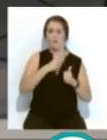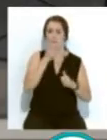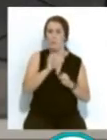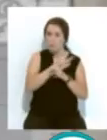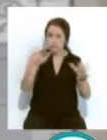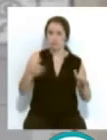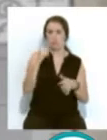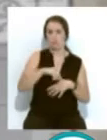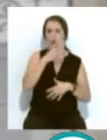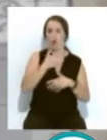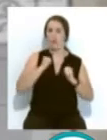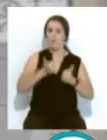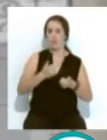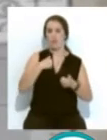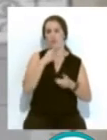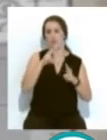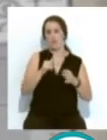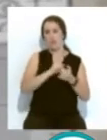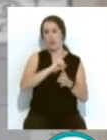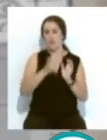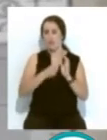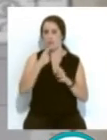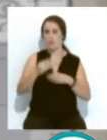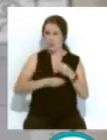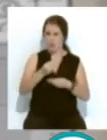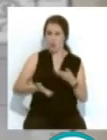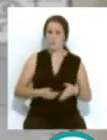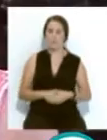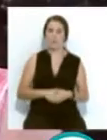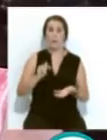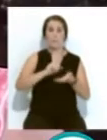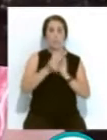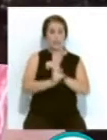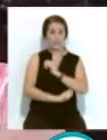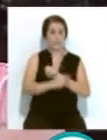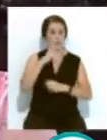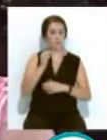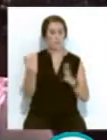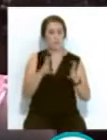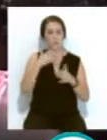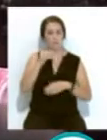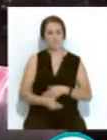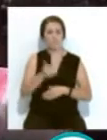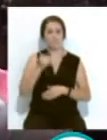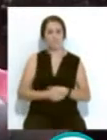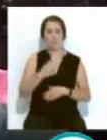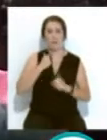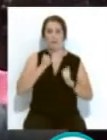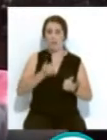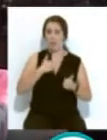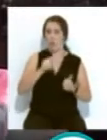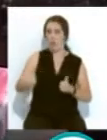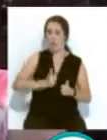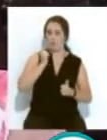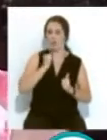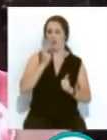pandemia... ...y que abra ahora la licitación de su elaboración. Yo creo que el Plan Estratégico viene en un momento vital... ...nos abre un abanico de